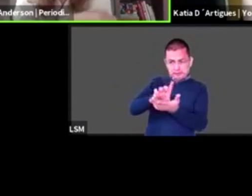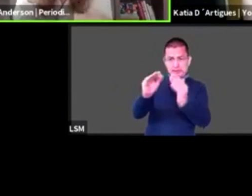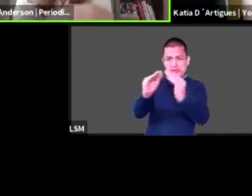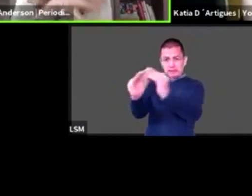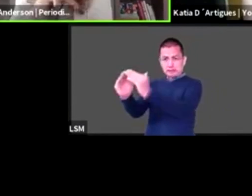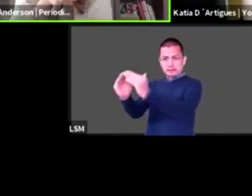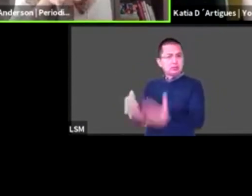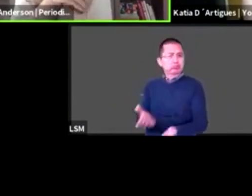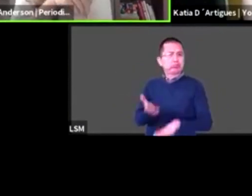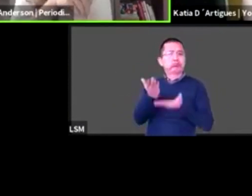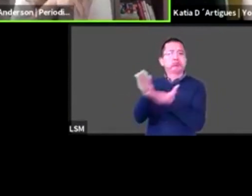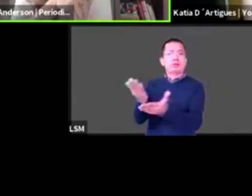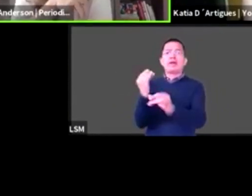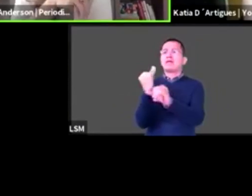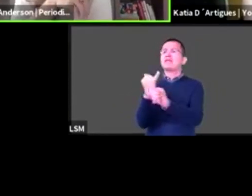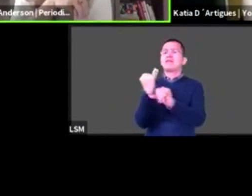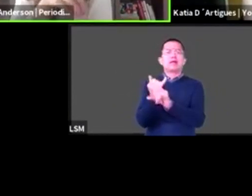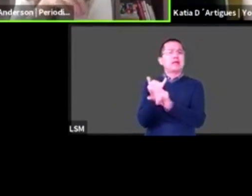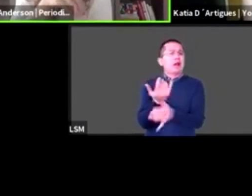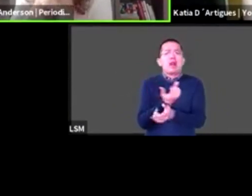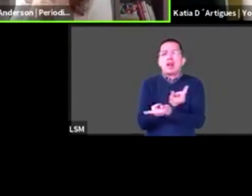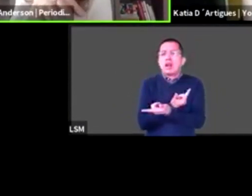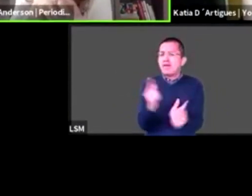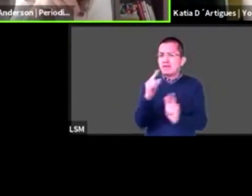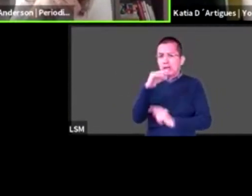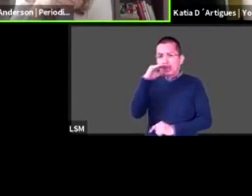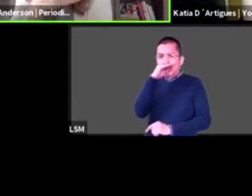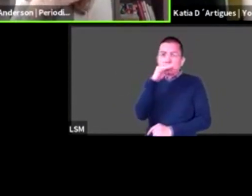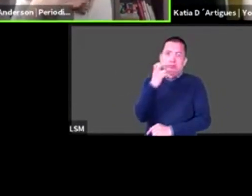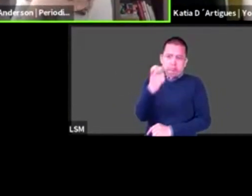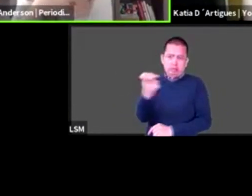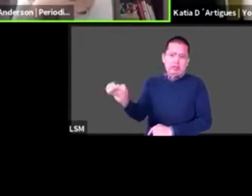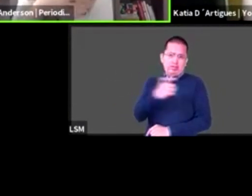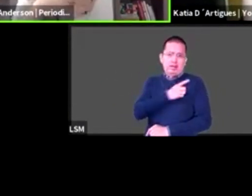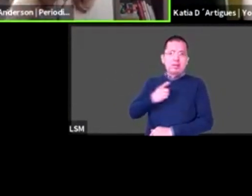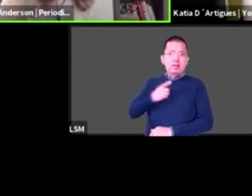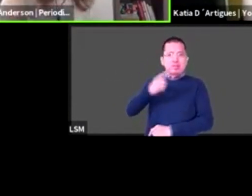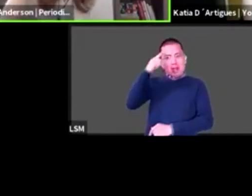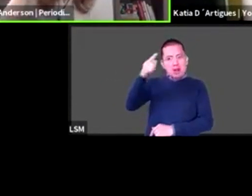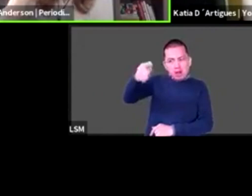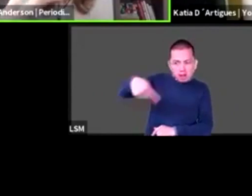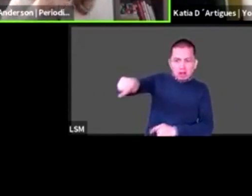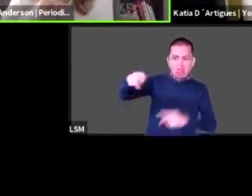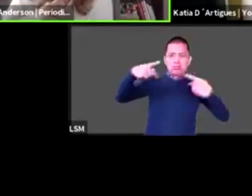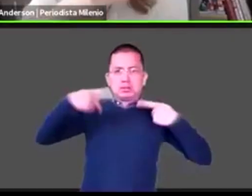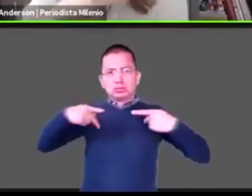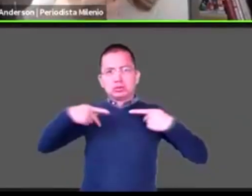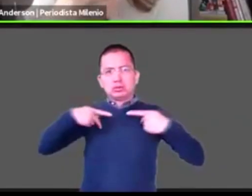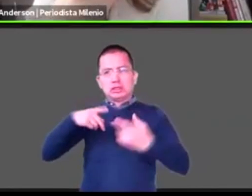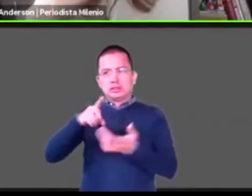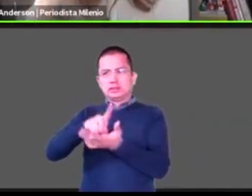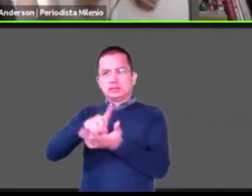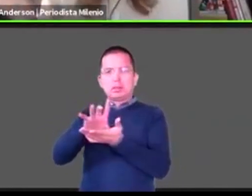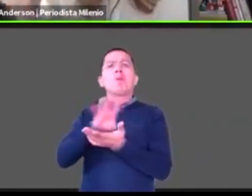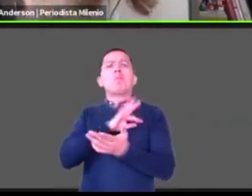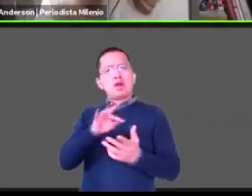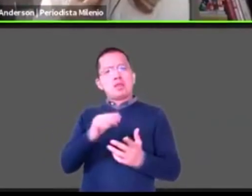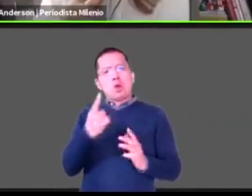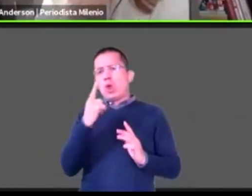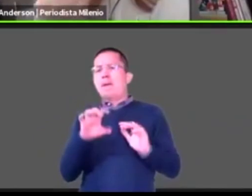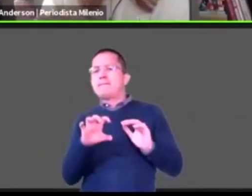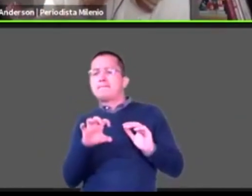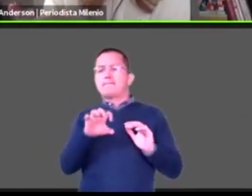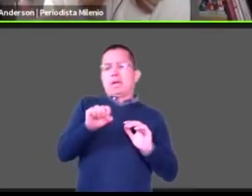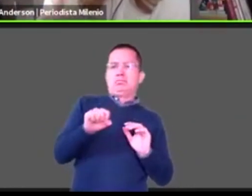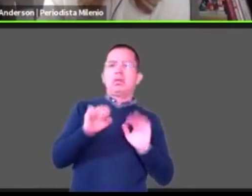se sientan incluidas y aprovechar esta situación particular para subir un escalón. Y, por culpa de la crisis,